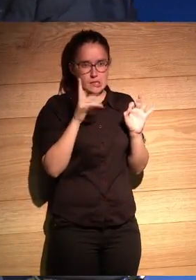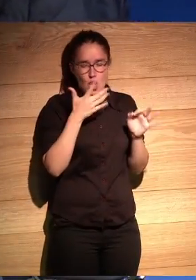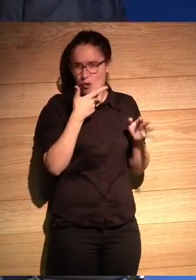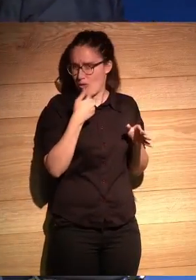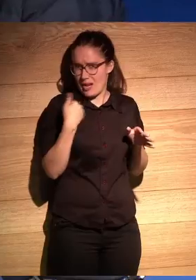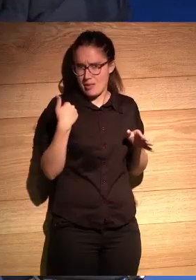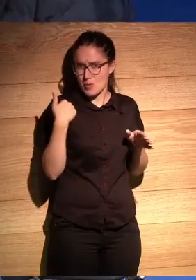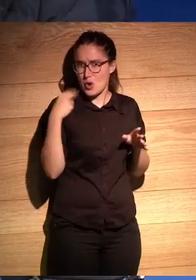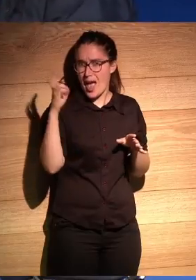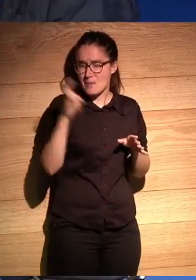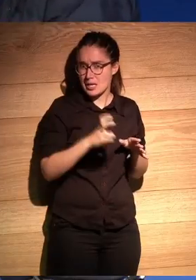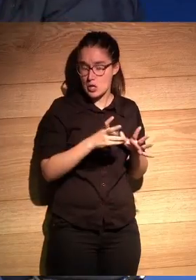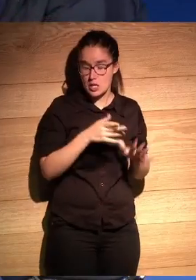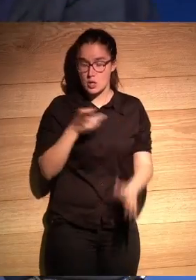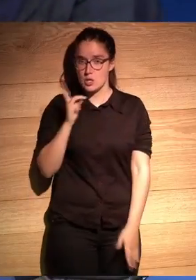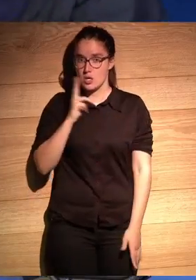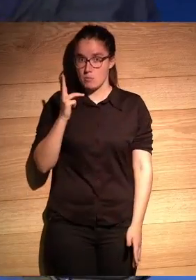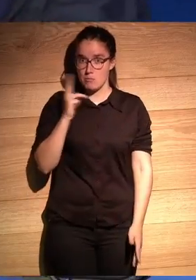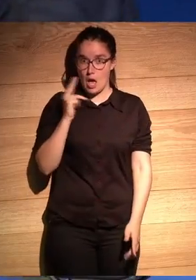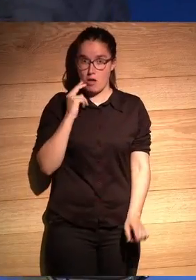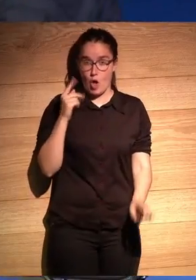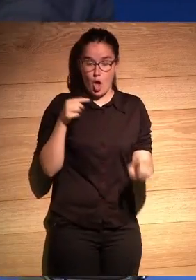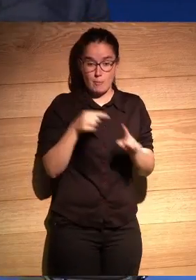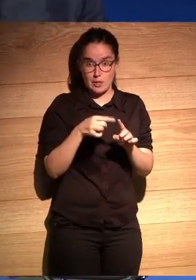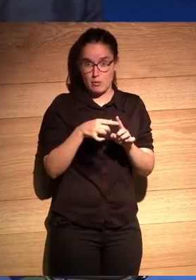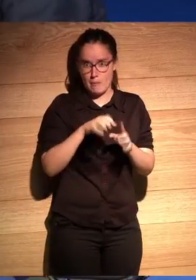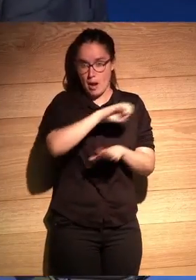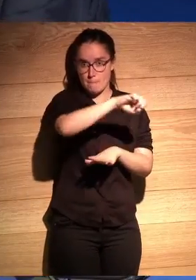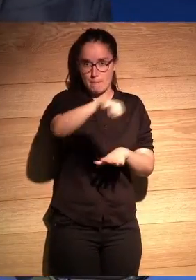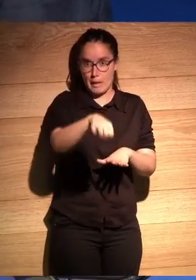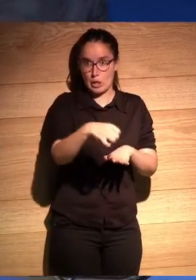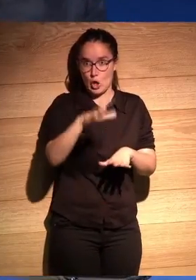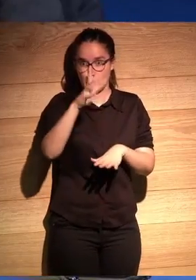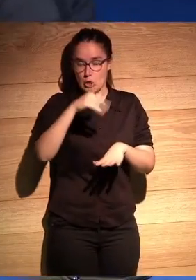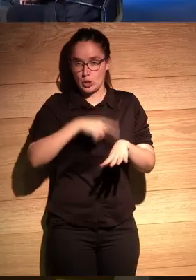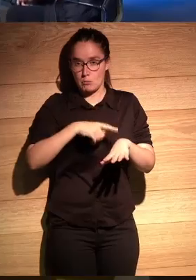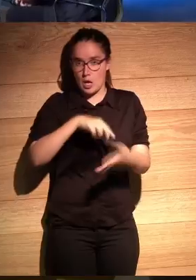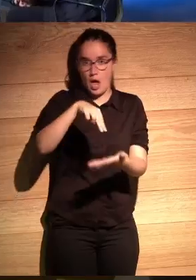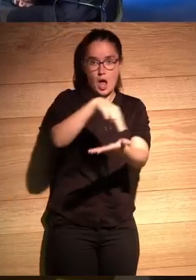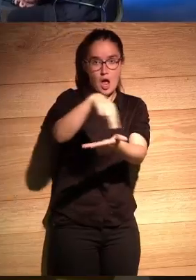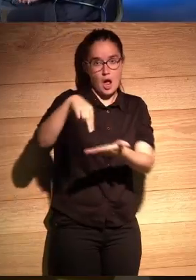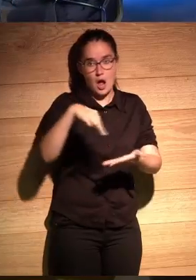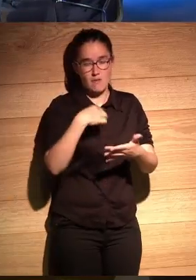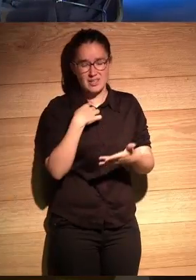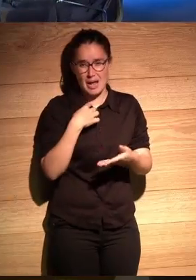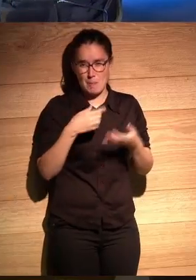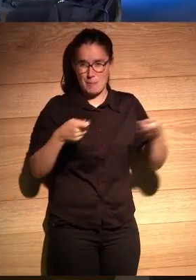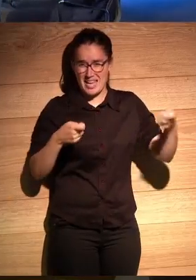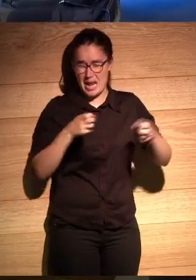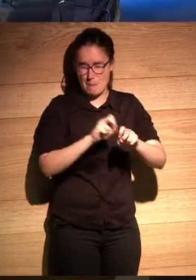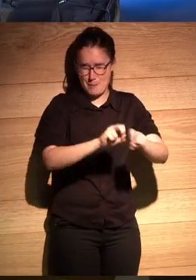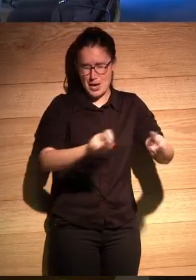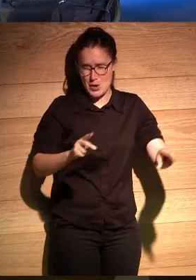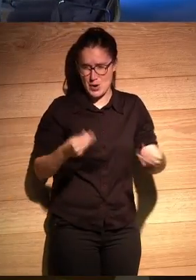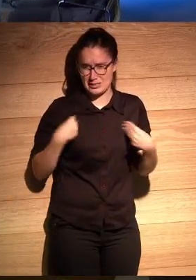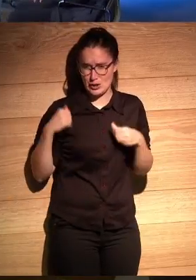conocer este tipo he venido aquí aterrorizado para no caer en un pliegue espacio temporal me está dando la peor paella que comía en mi vida y era como